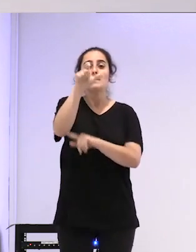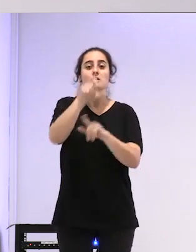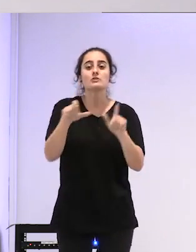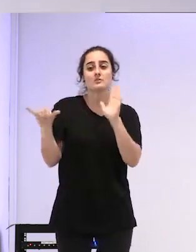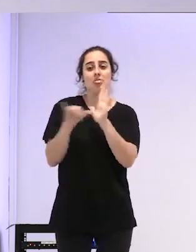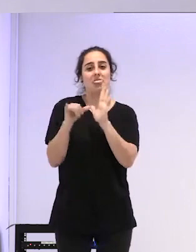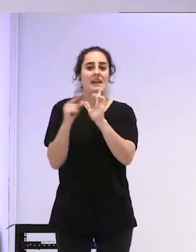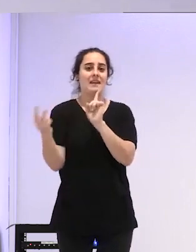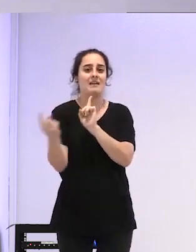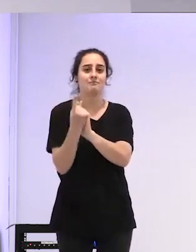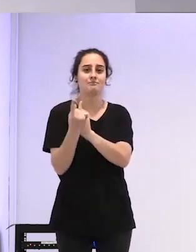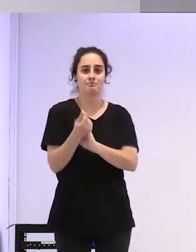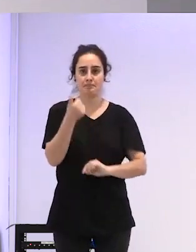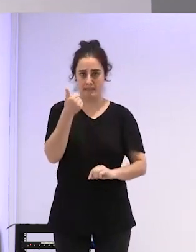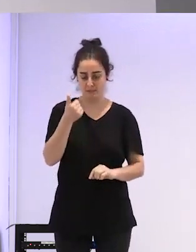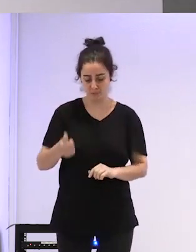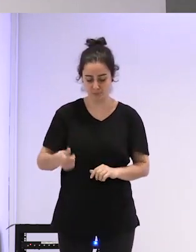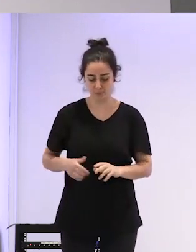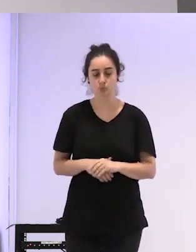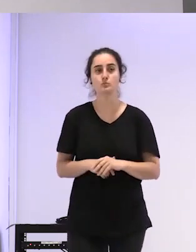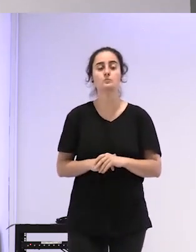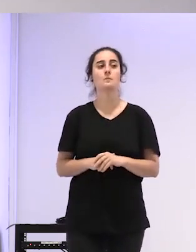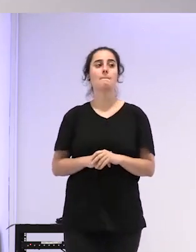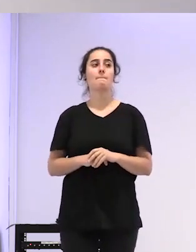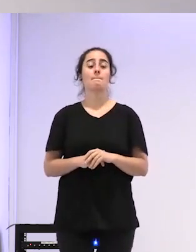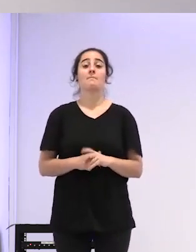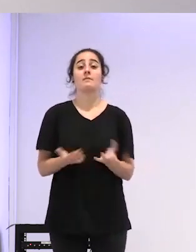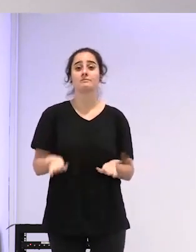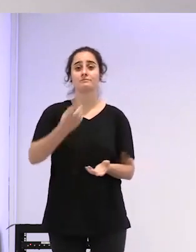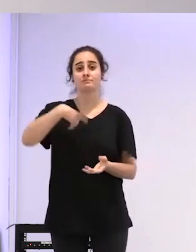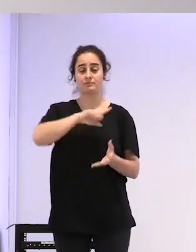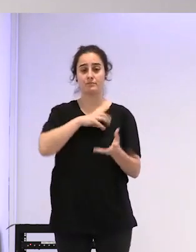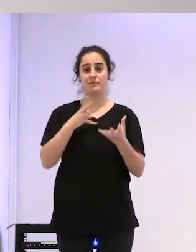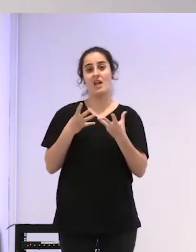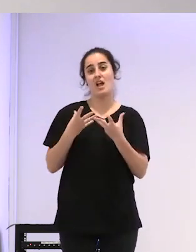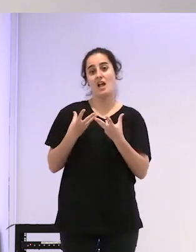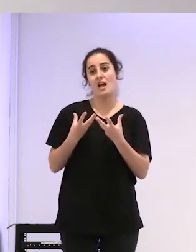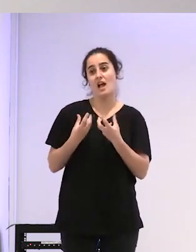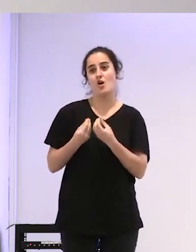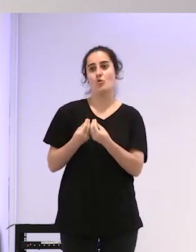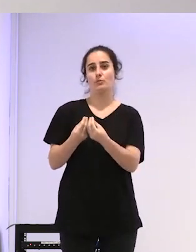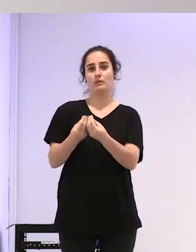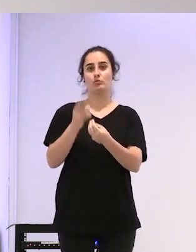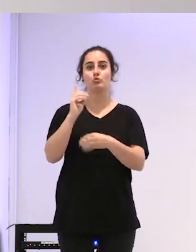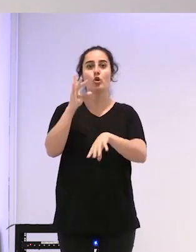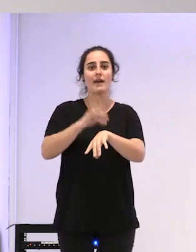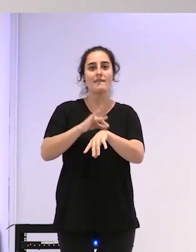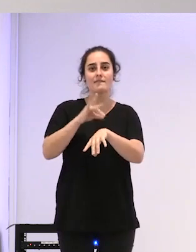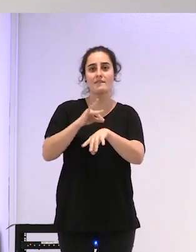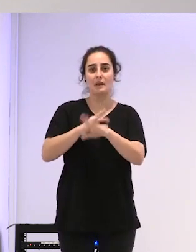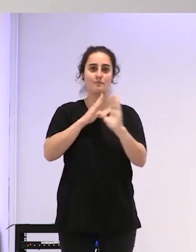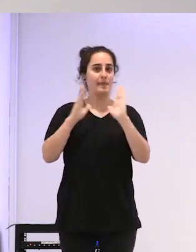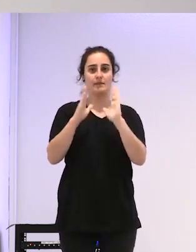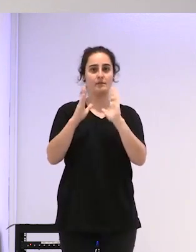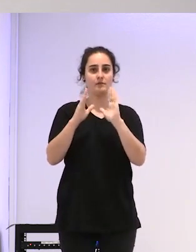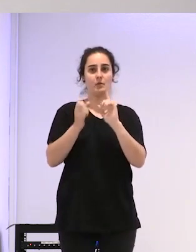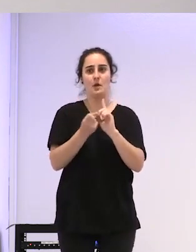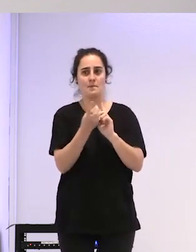y les acompañamos en mucho más que en enfermedades ¿vale?